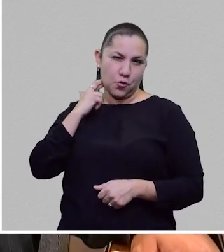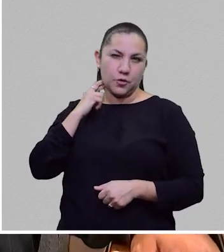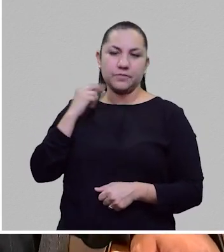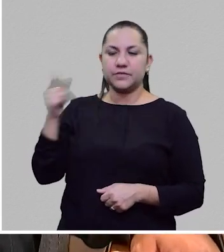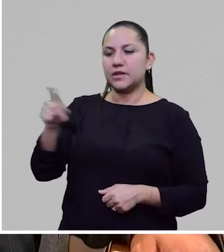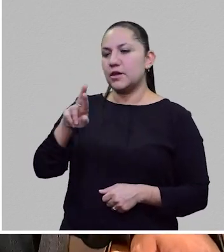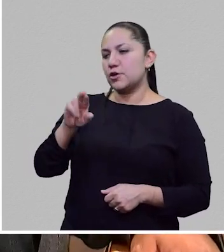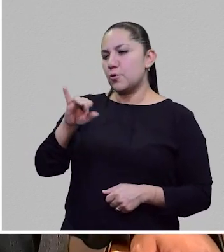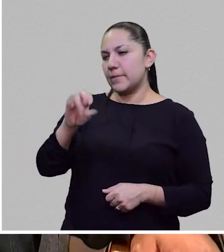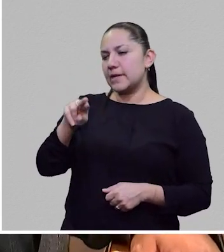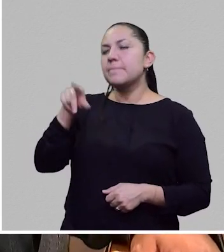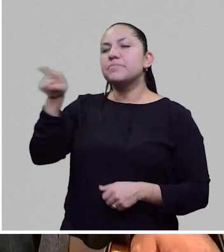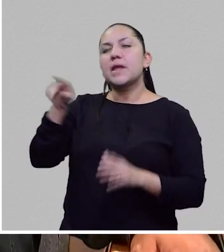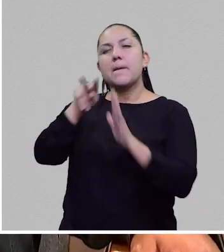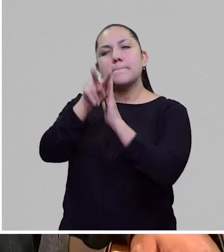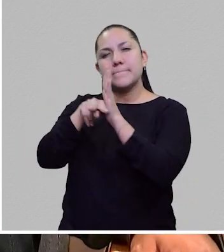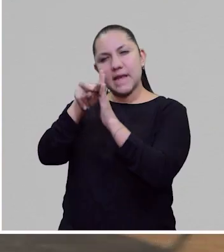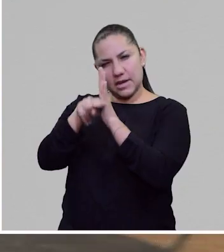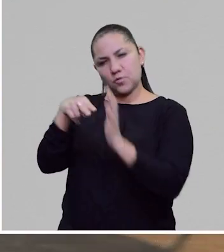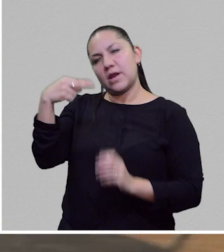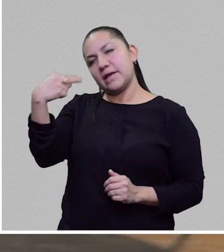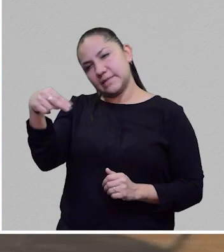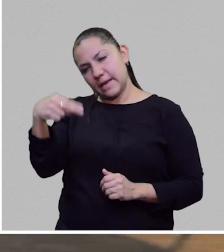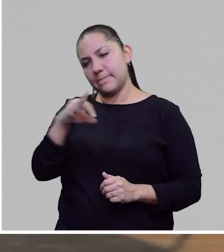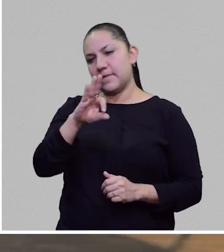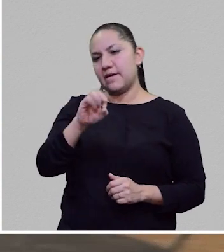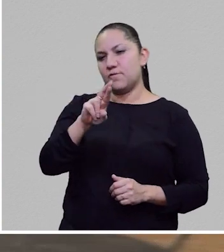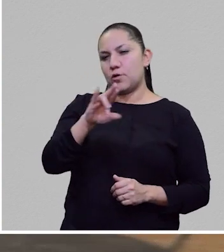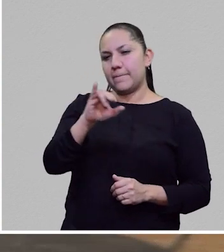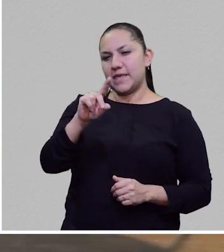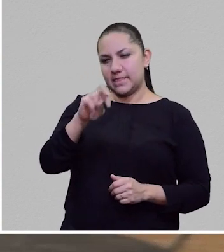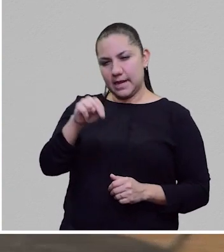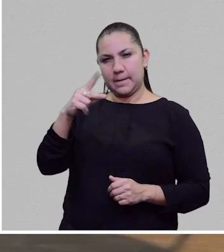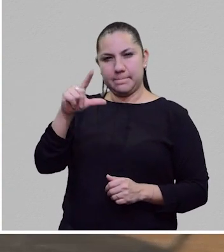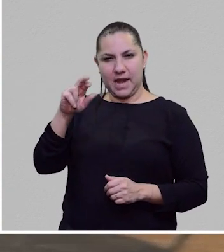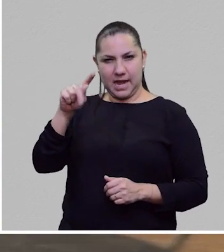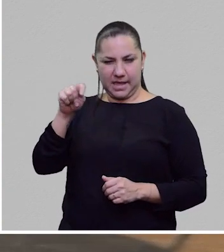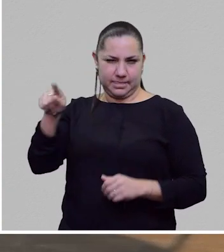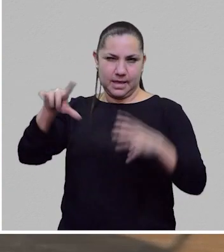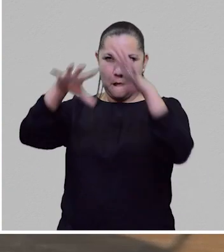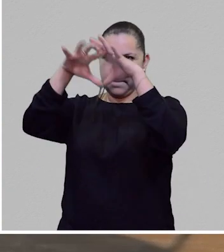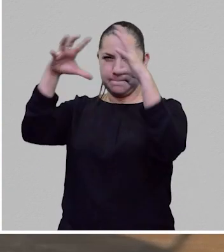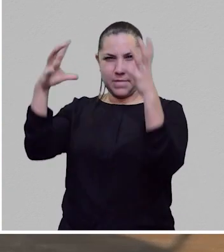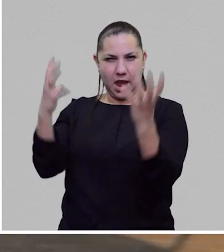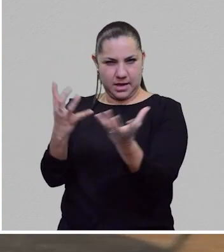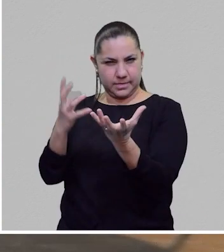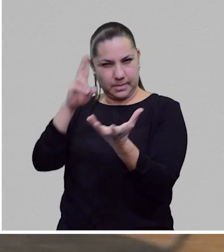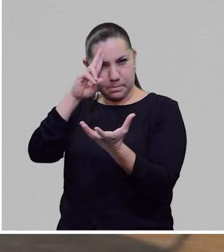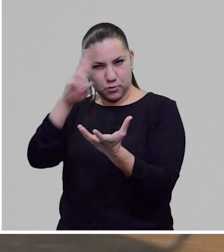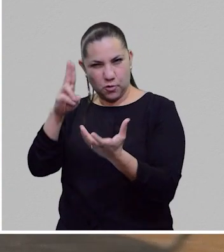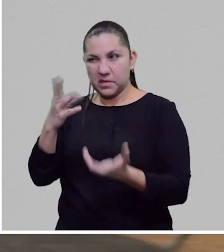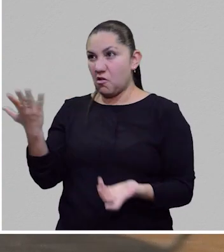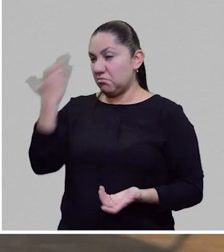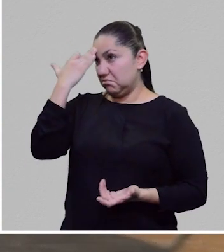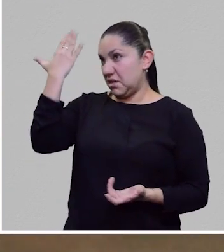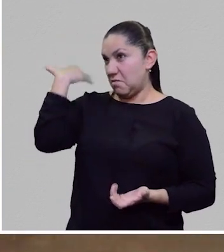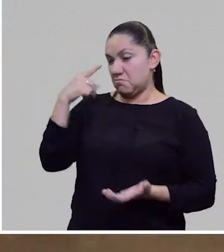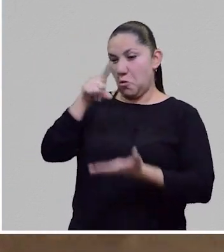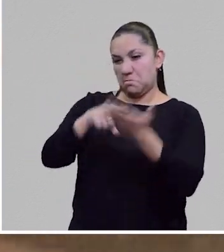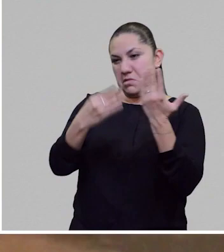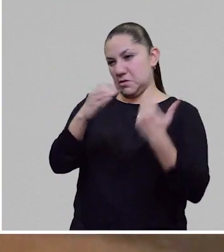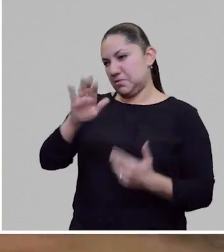de una película que se llama Forbidden Planet, o El planeta prohibido, que es como el 56, 57.